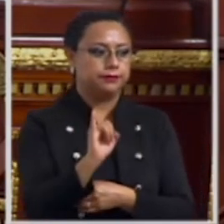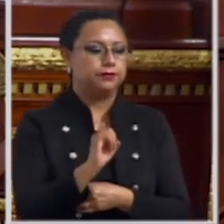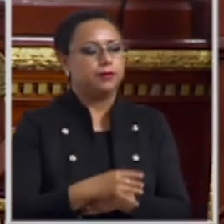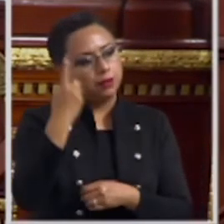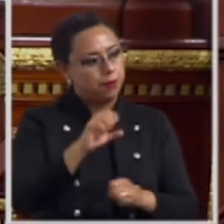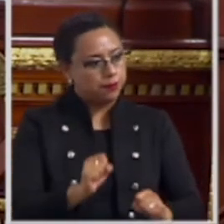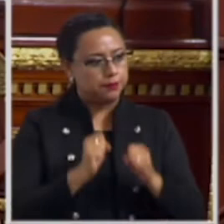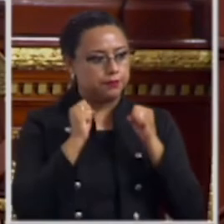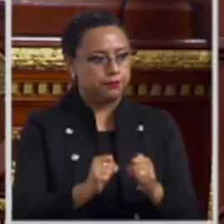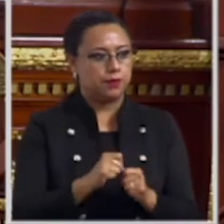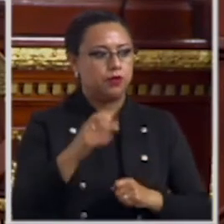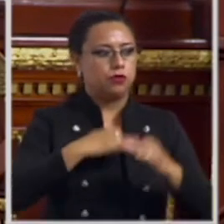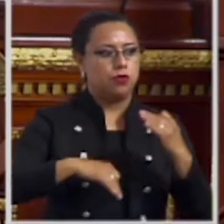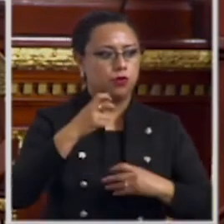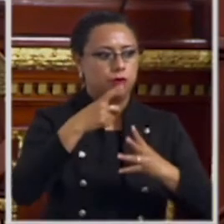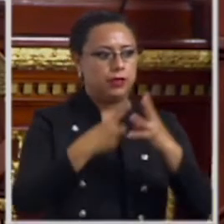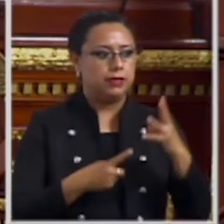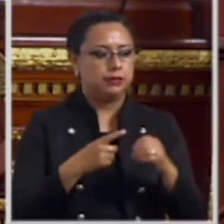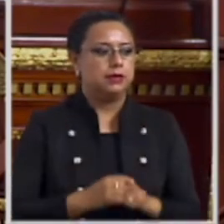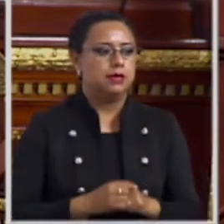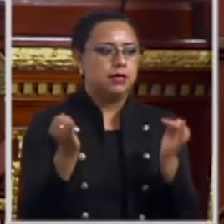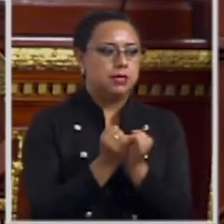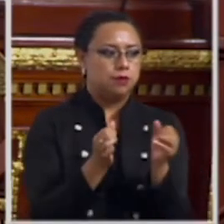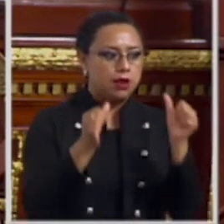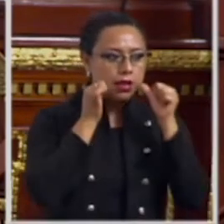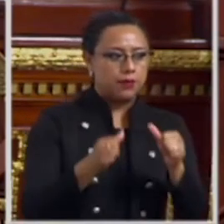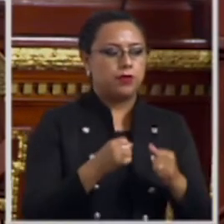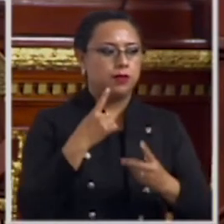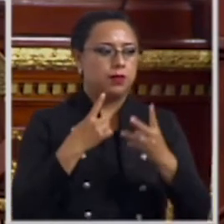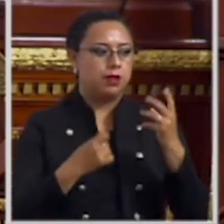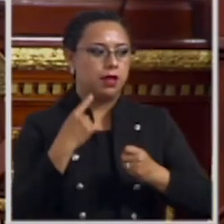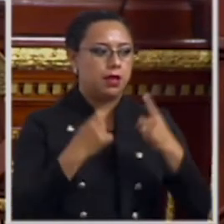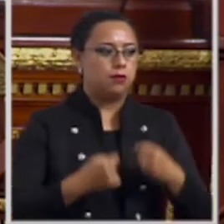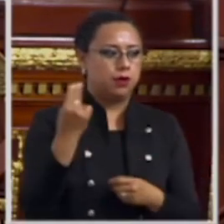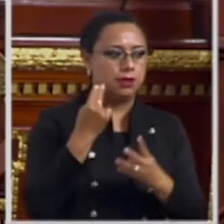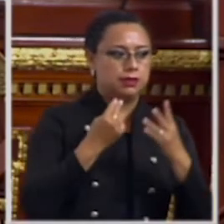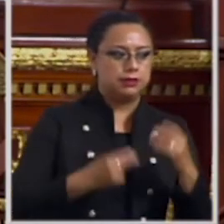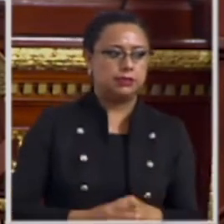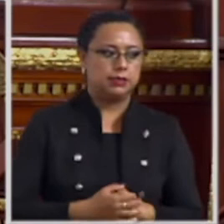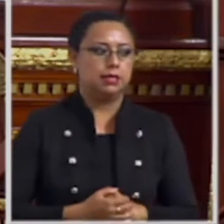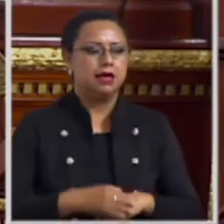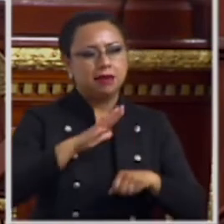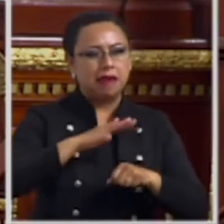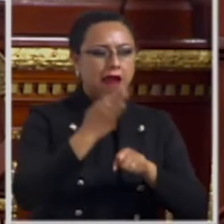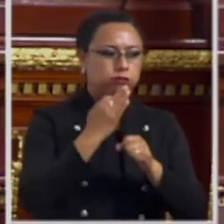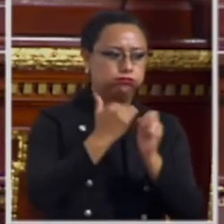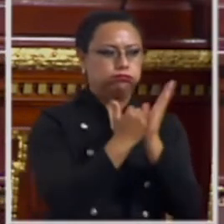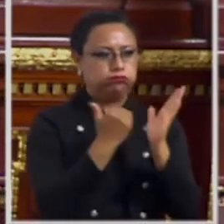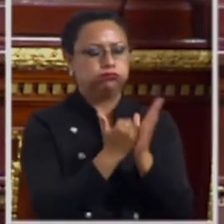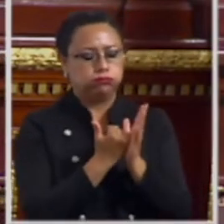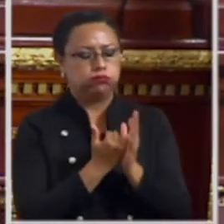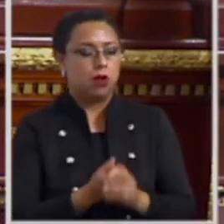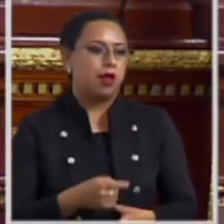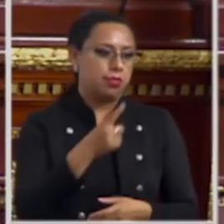nuestro marco normativo y con ello, atender a una de las tantas necesidades que enfrentan las mujeres más rezagadas y desfavorecidas desde